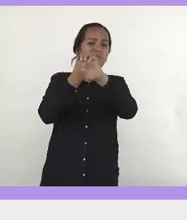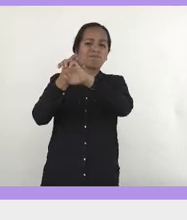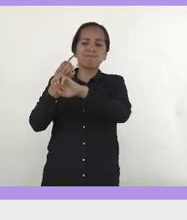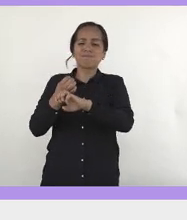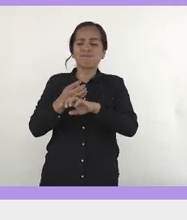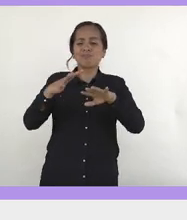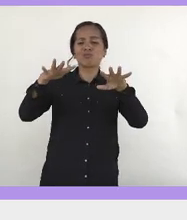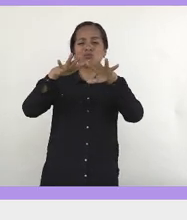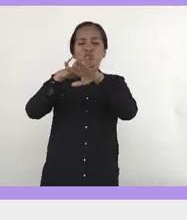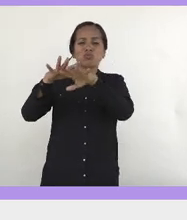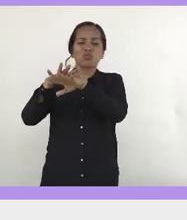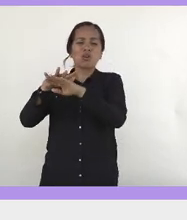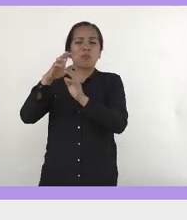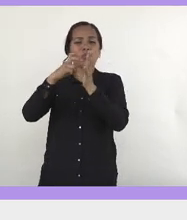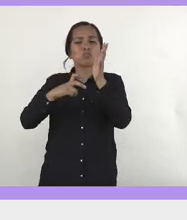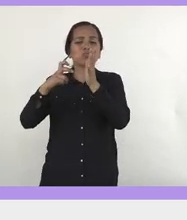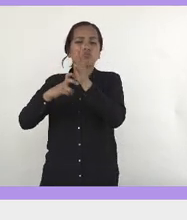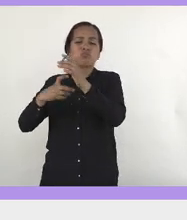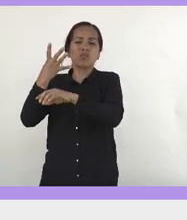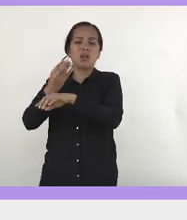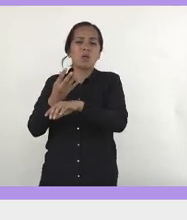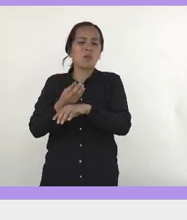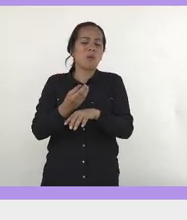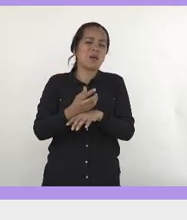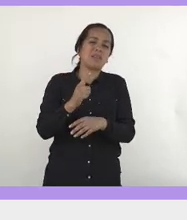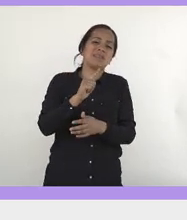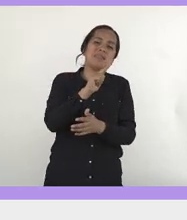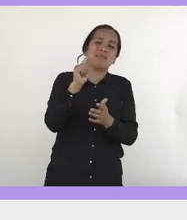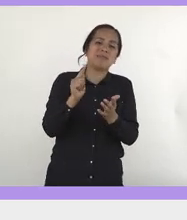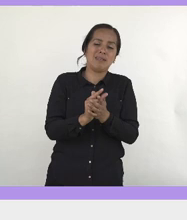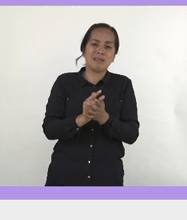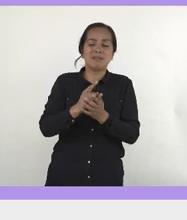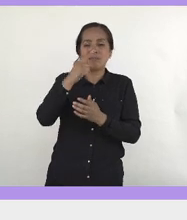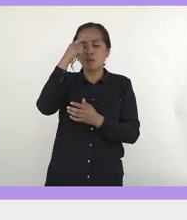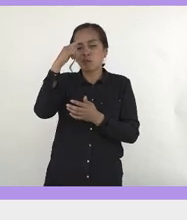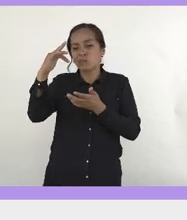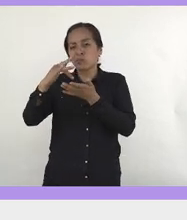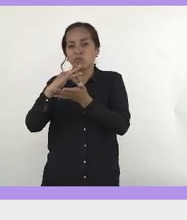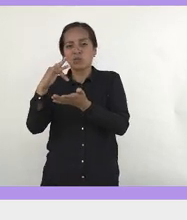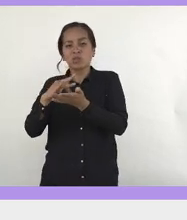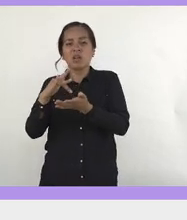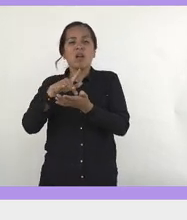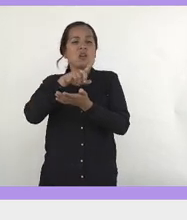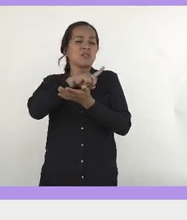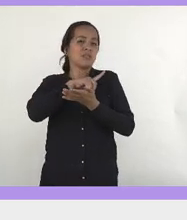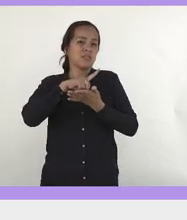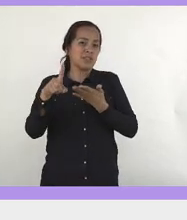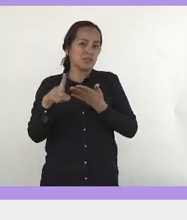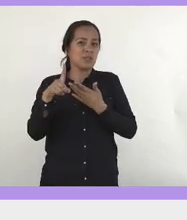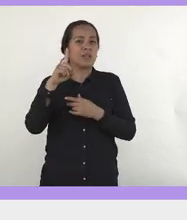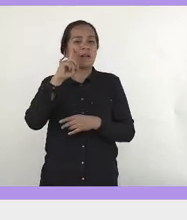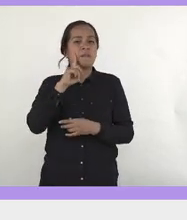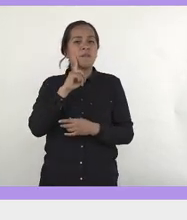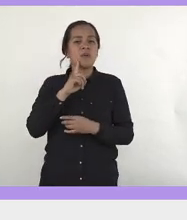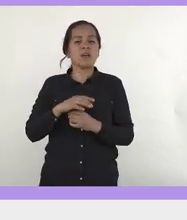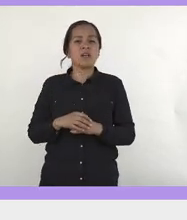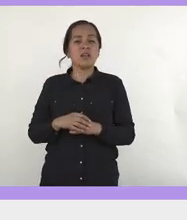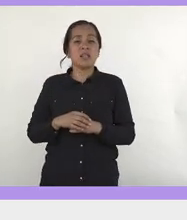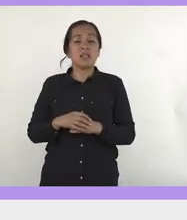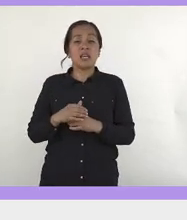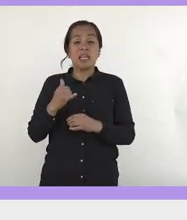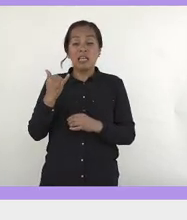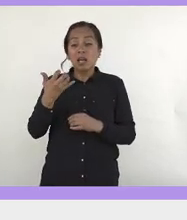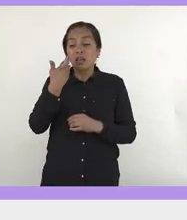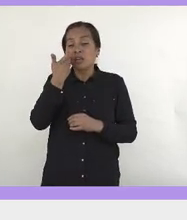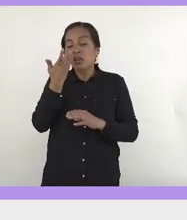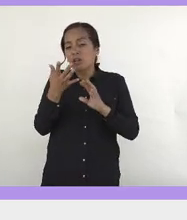federal, hemos conseguido cambios legislativos que favorecen nuestros derechos. Y aquí voy a contar